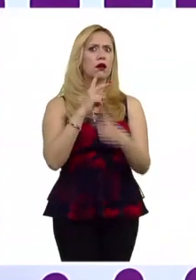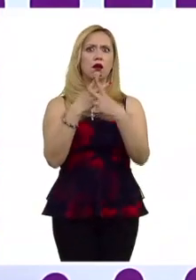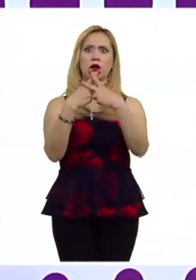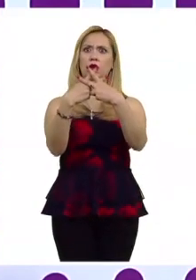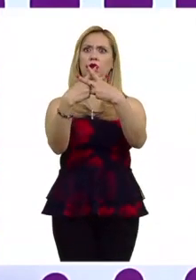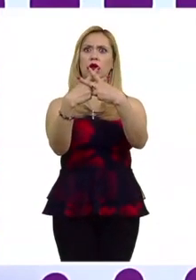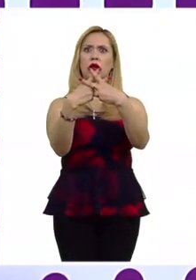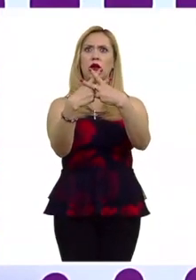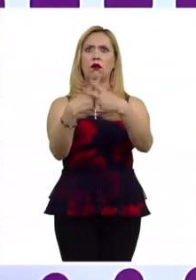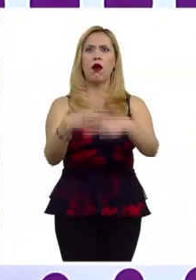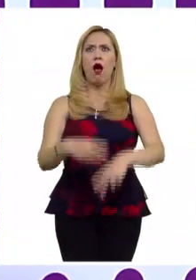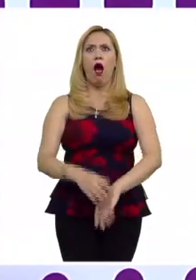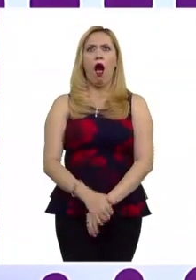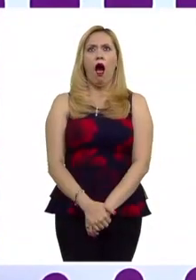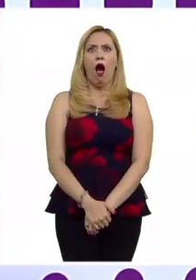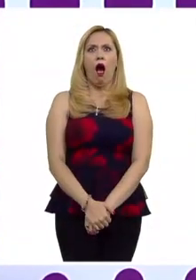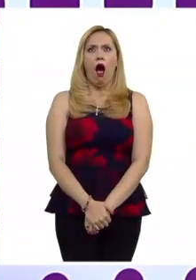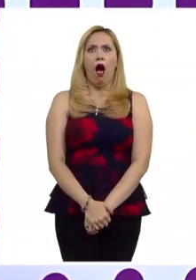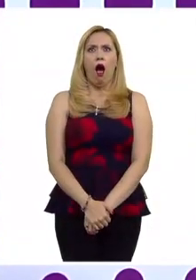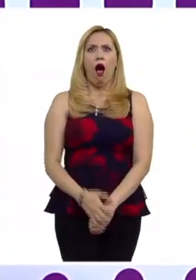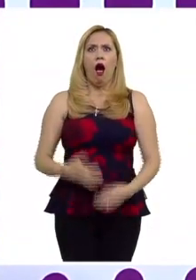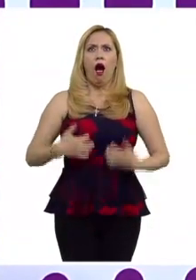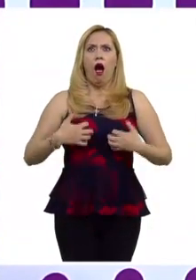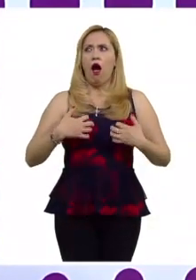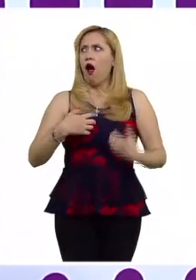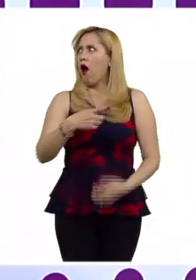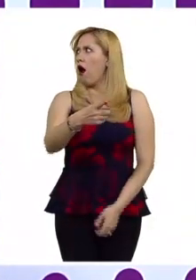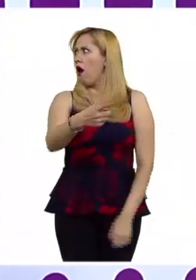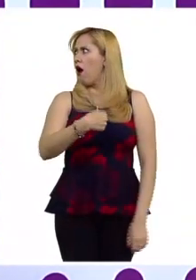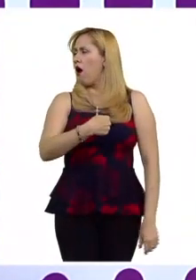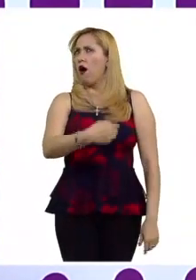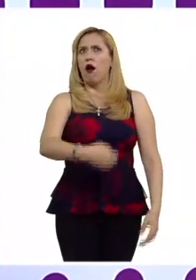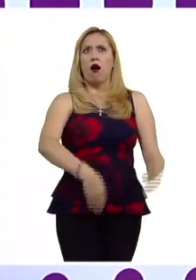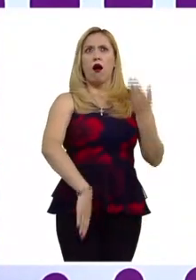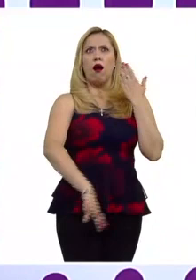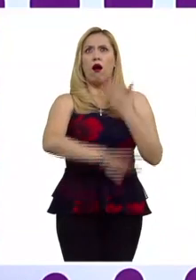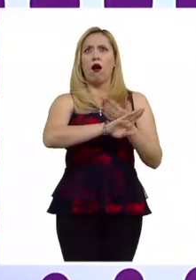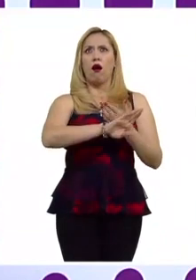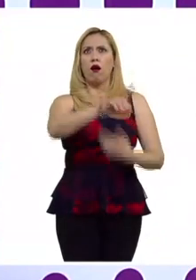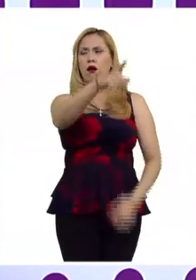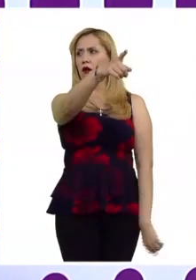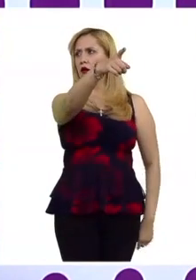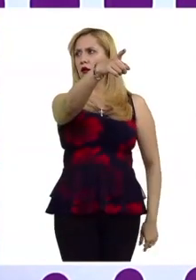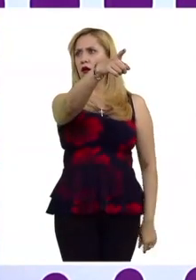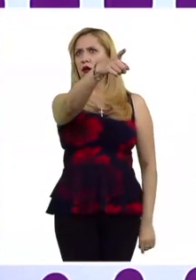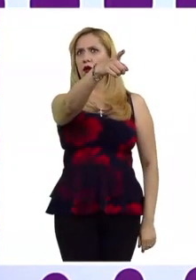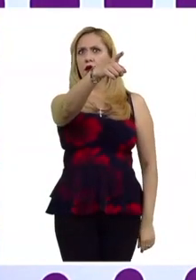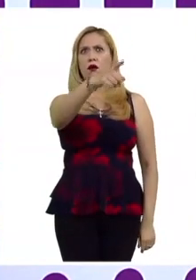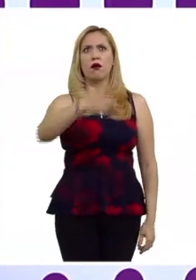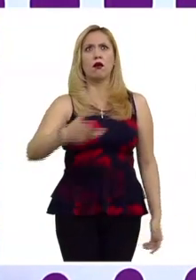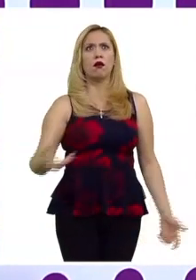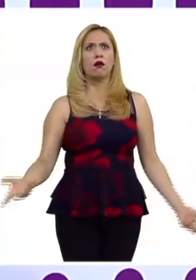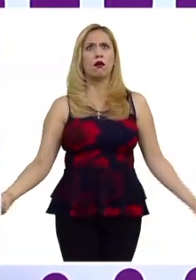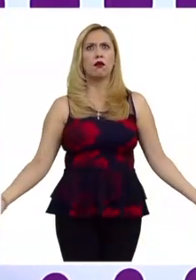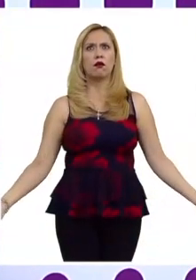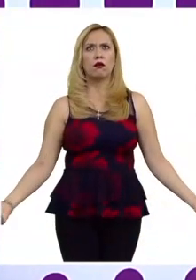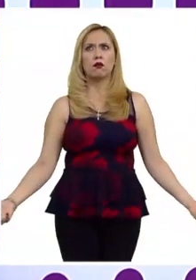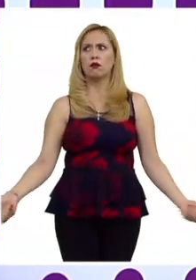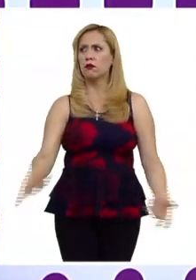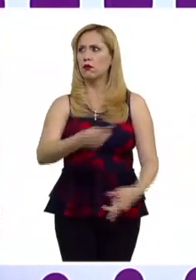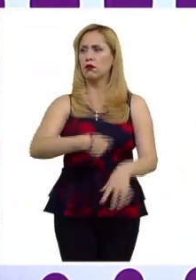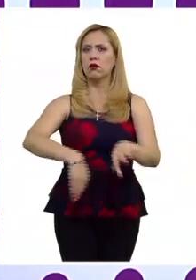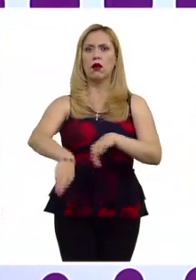sintieron agredidos y ofendidos por la presencia de este símbolo en el auditorio en un espacio